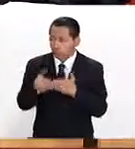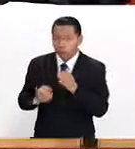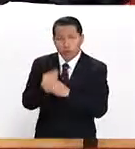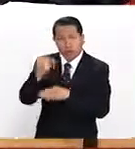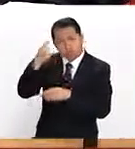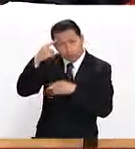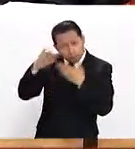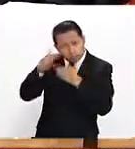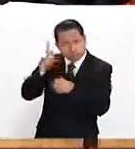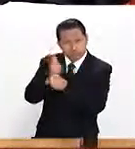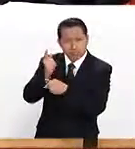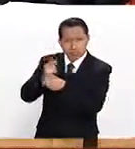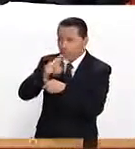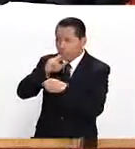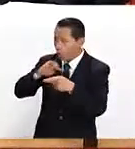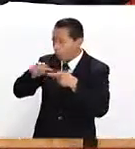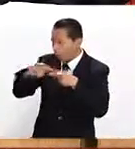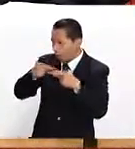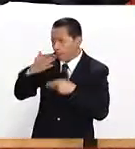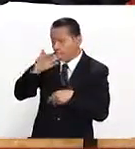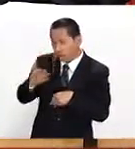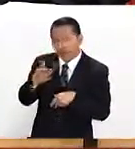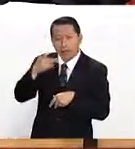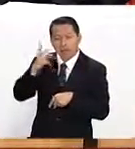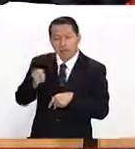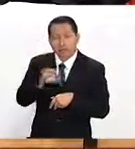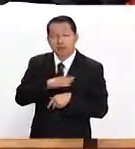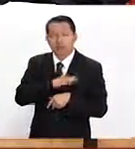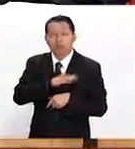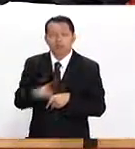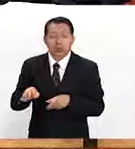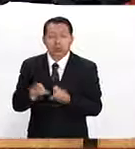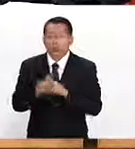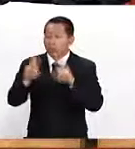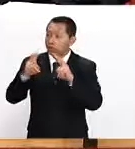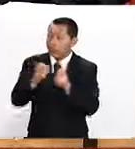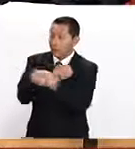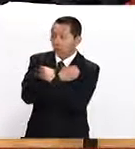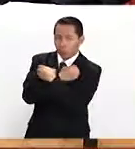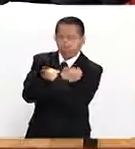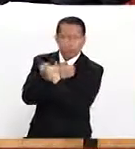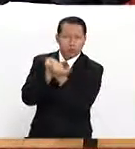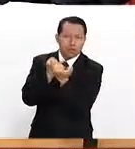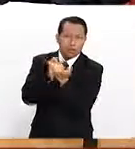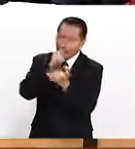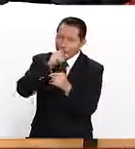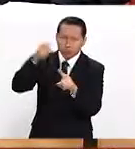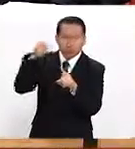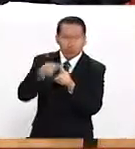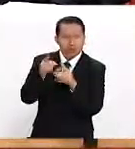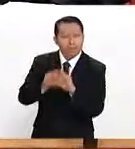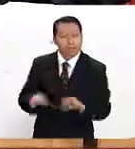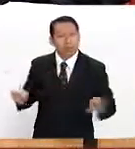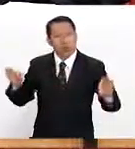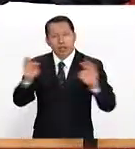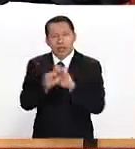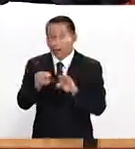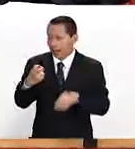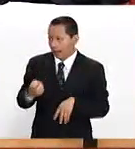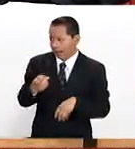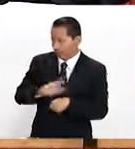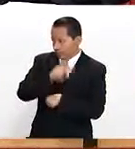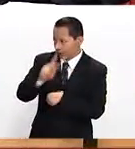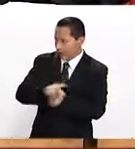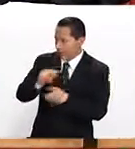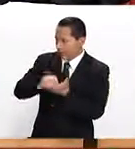para estar mucho mejor preparados, ¿no? En el aspecto educativo, que es algo fundamental para este país. Ingeniero, muchas